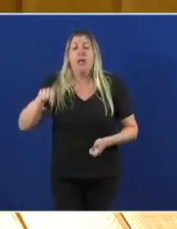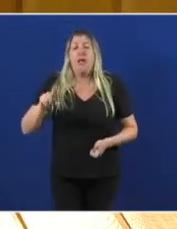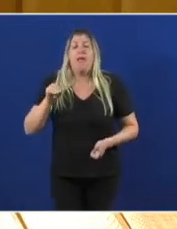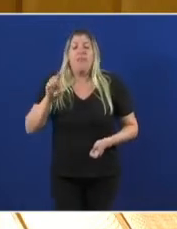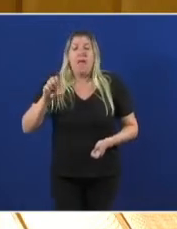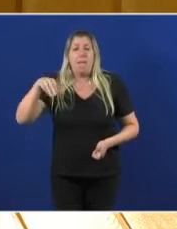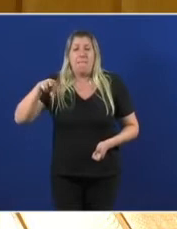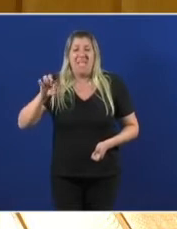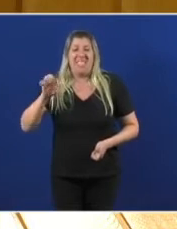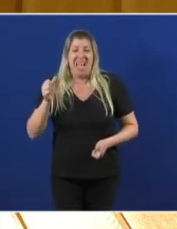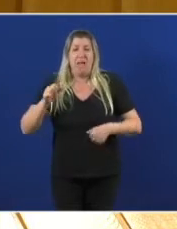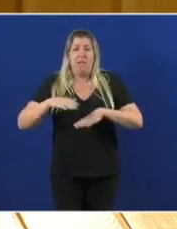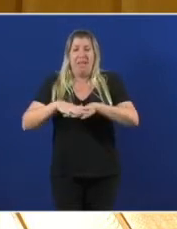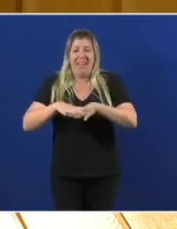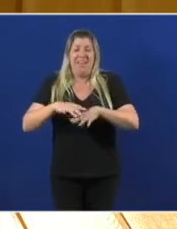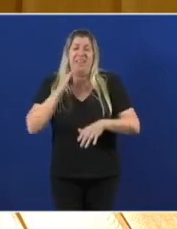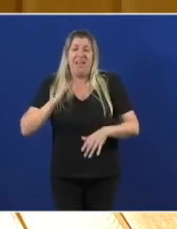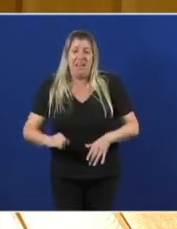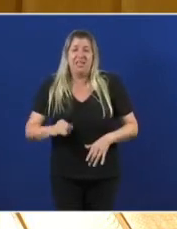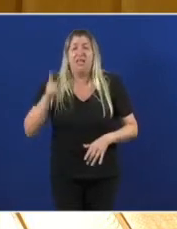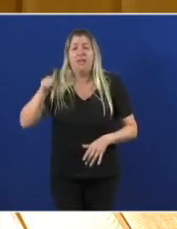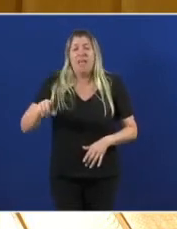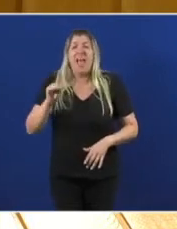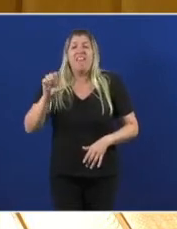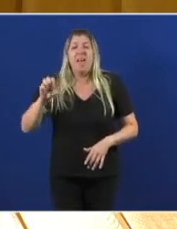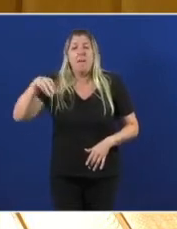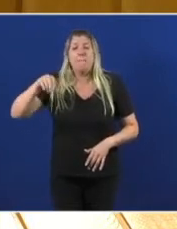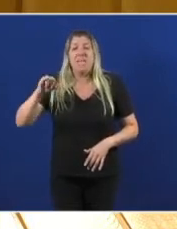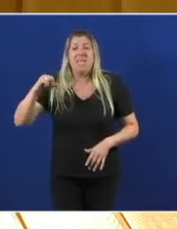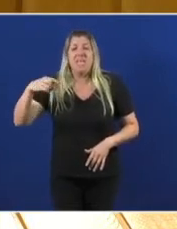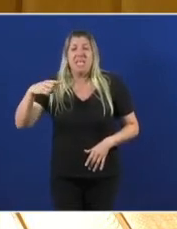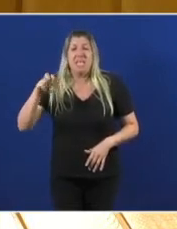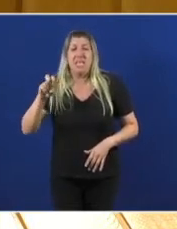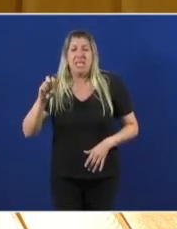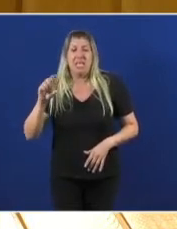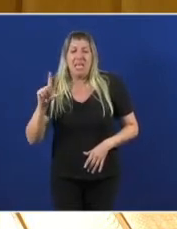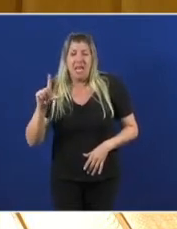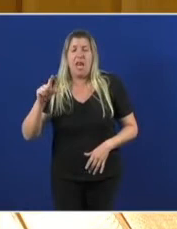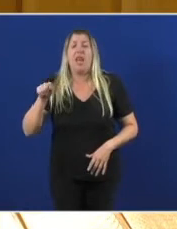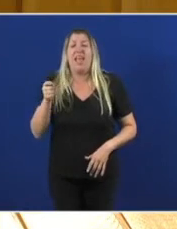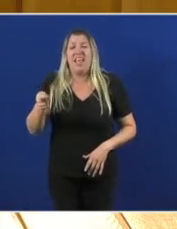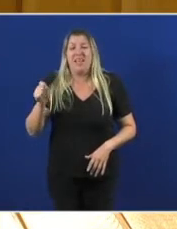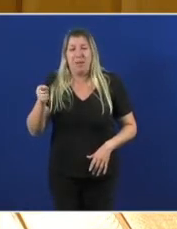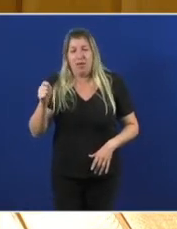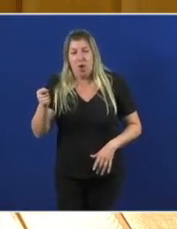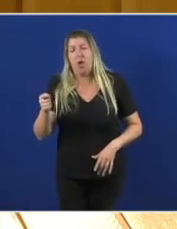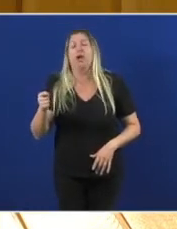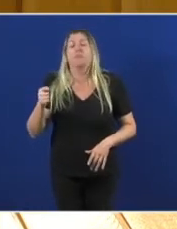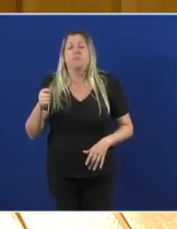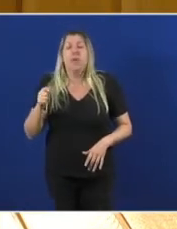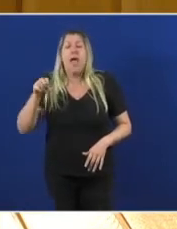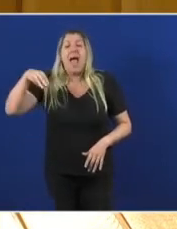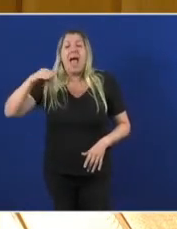Eléctrica Ramón de Miguel Ramón Iberdrola Santiago Lanzuela Red Eléctrica Antonio Miguel